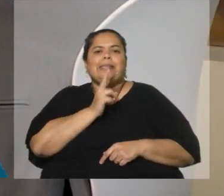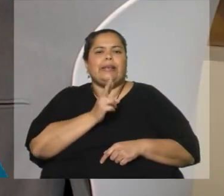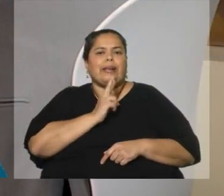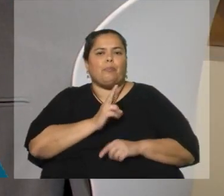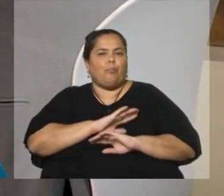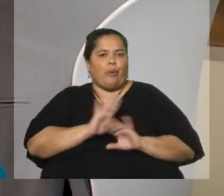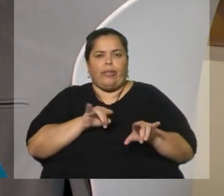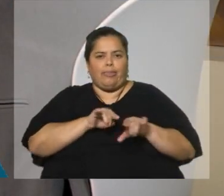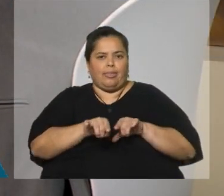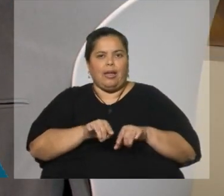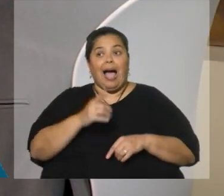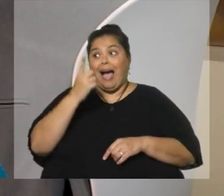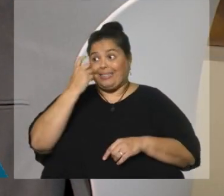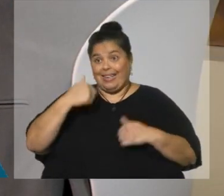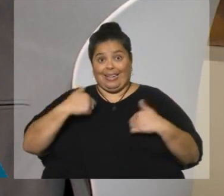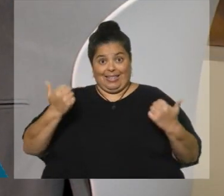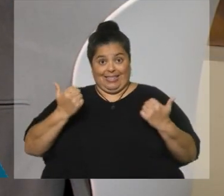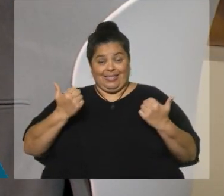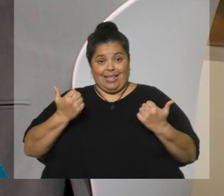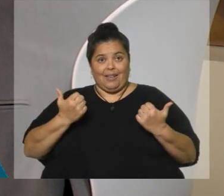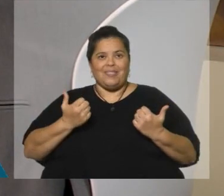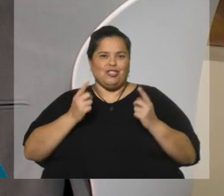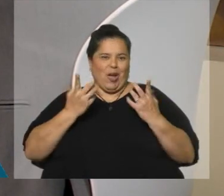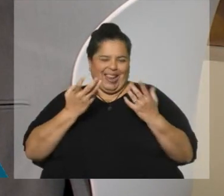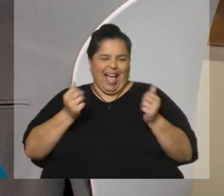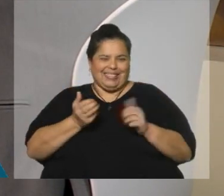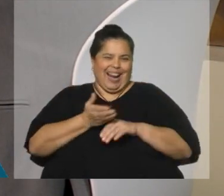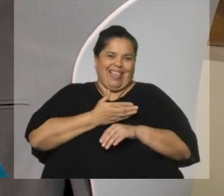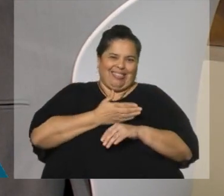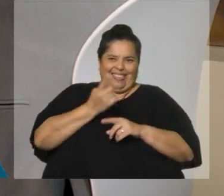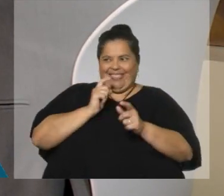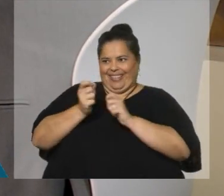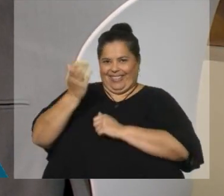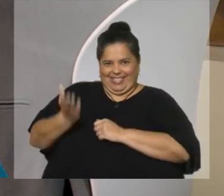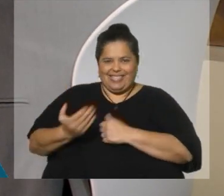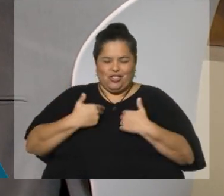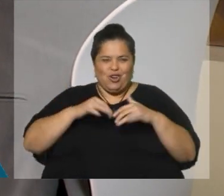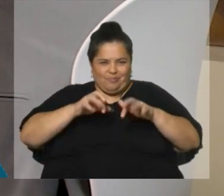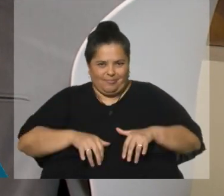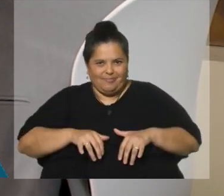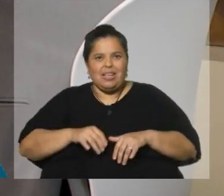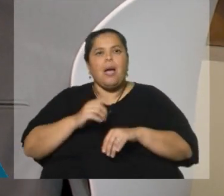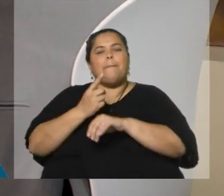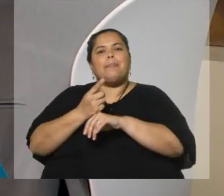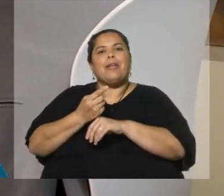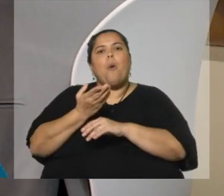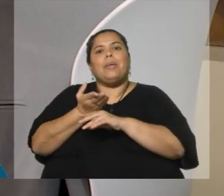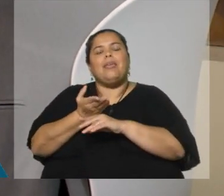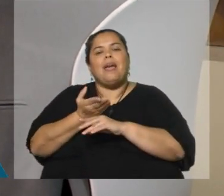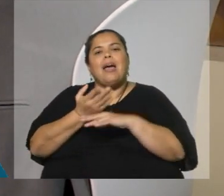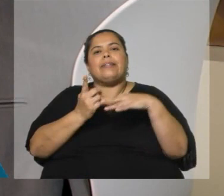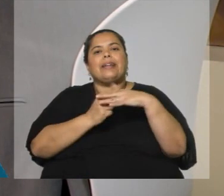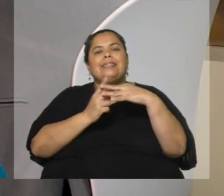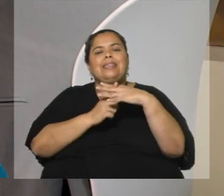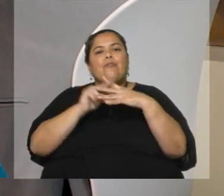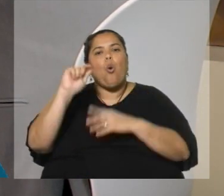Le decía que yo ayer lo hice, el censo, a más previo de la entrevista lo quería hacer para ver cómo era. Lo primero, igual que piden, es el recibo de la UTE. Yo no sabía que lo pedían